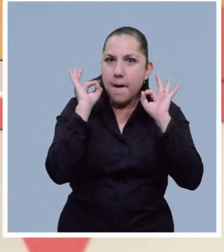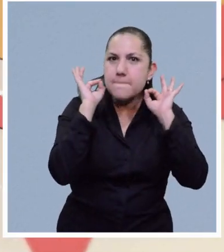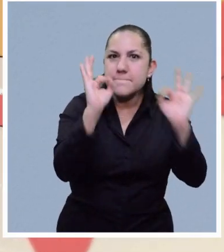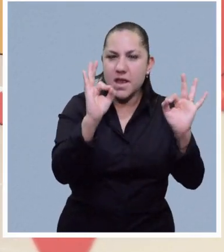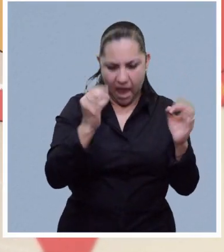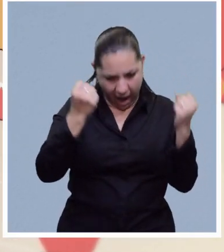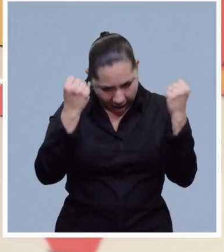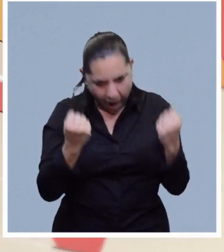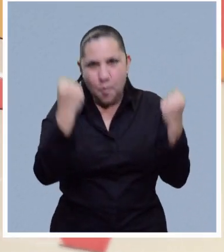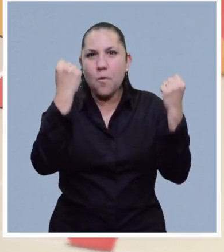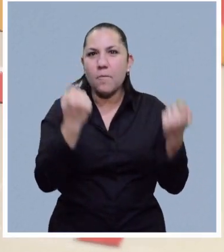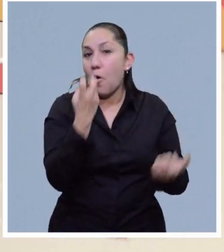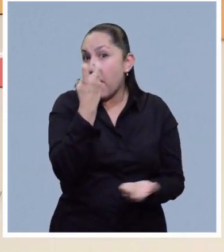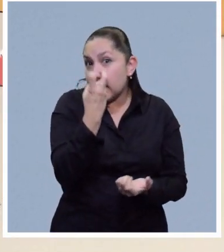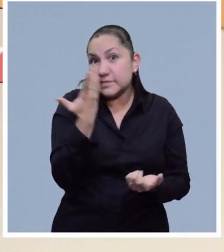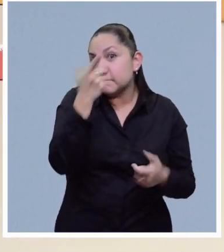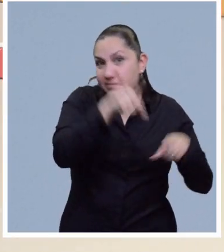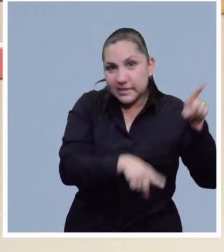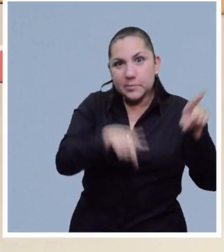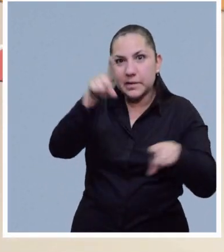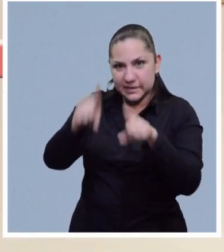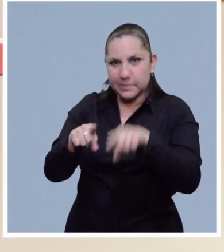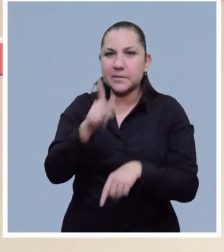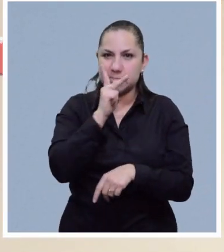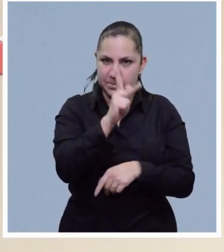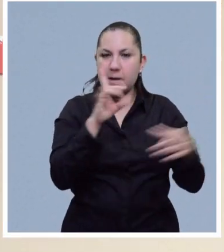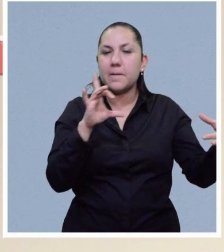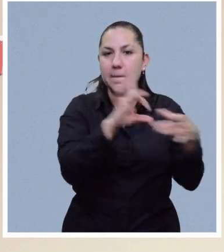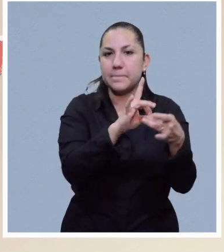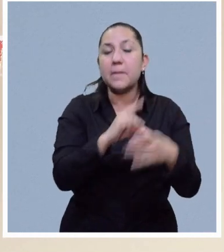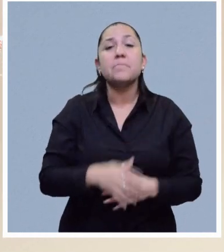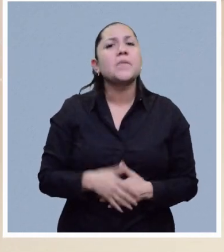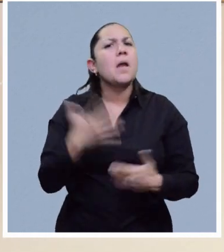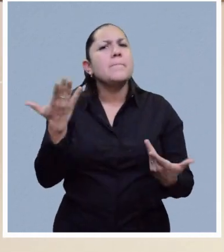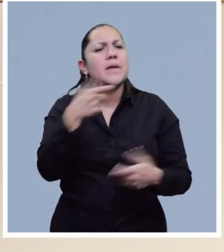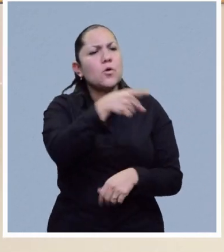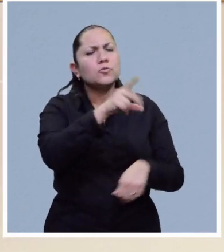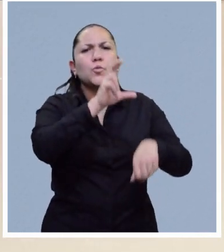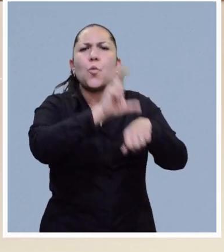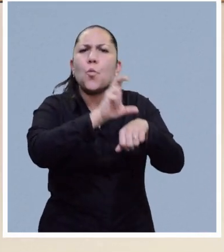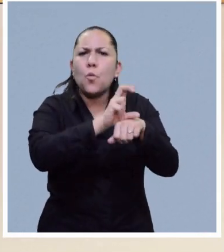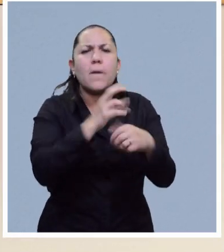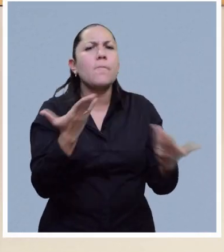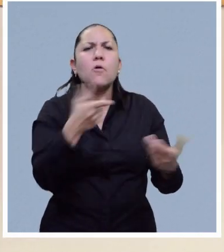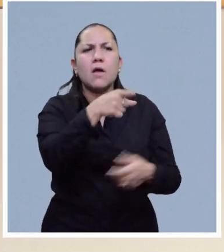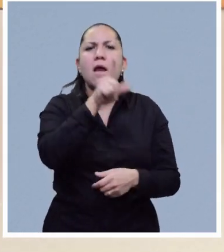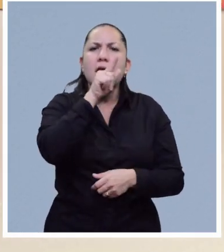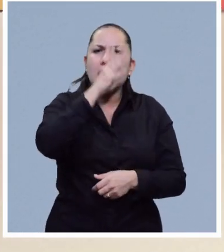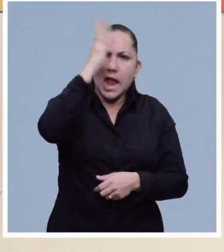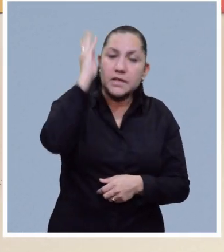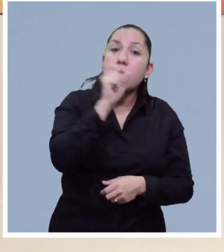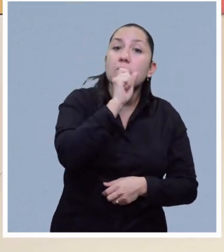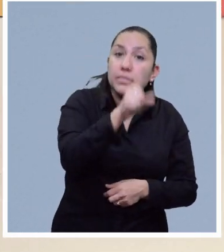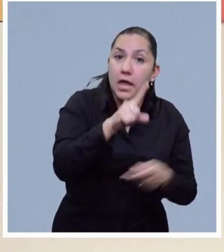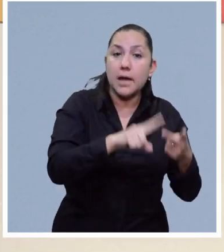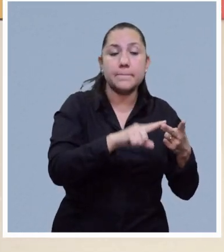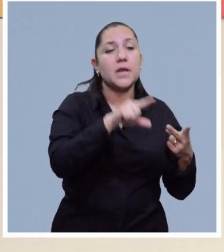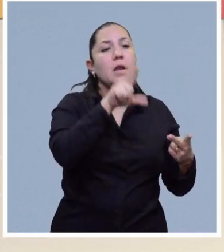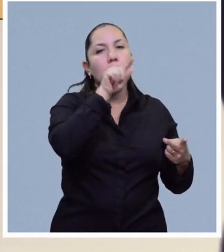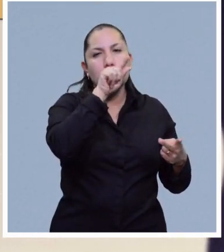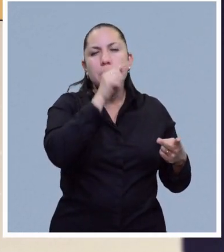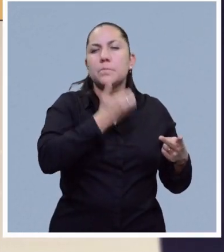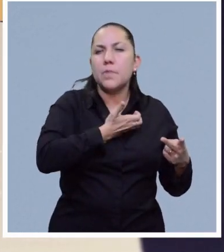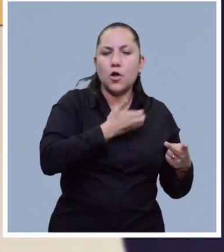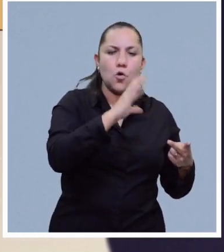Diferentes tipos de especies nacen de un huevo, quizá uno de los que más relacionamos es la gallina, pero también la codorniz,